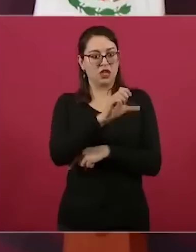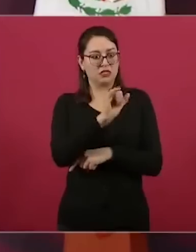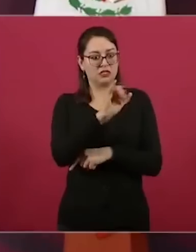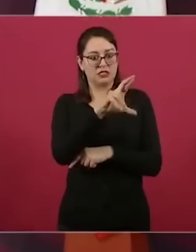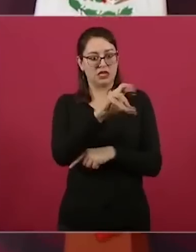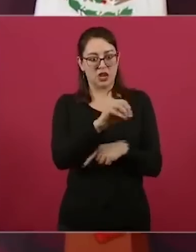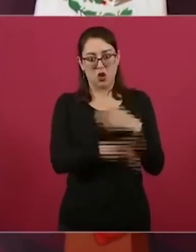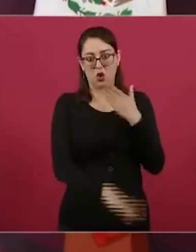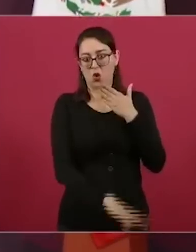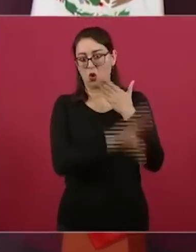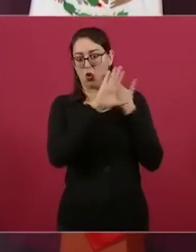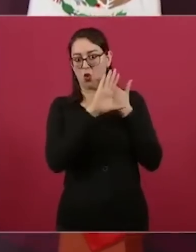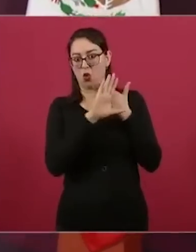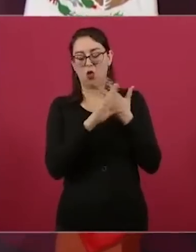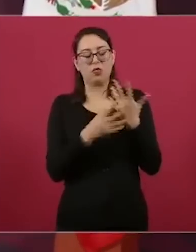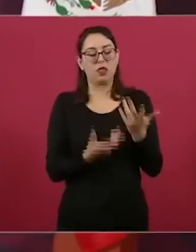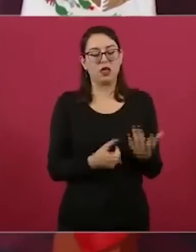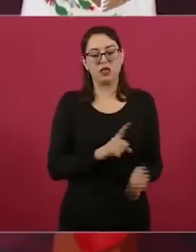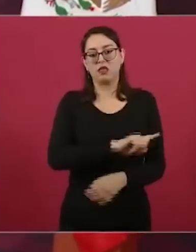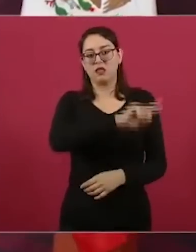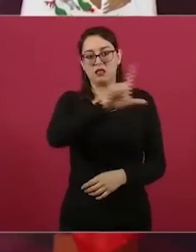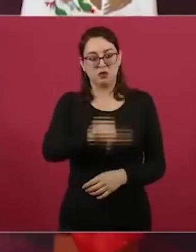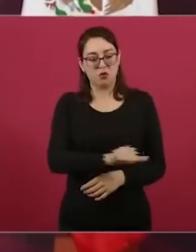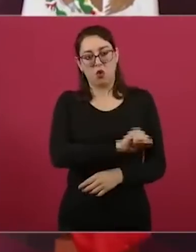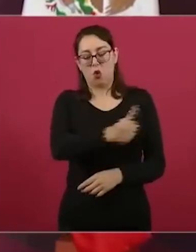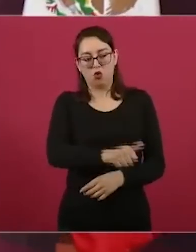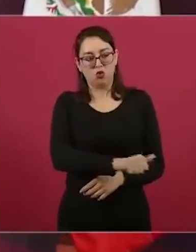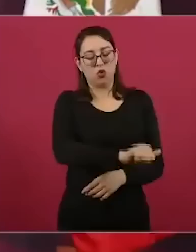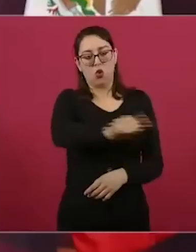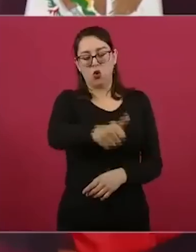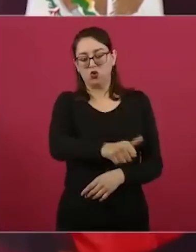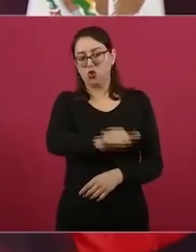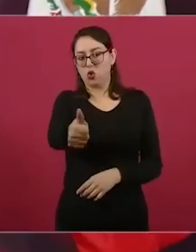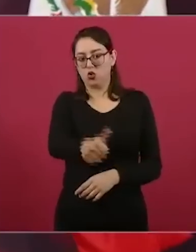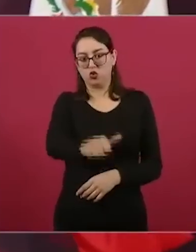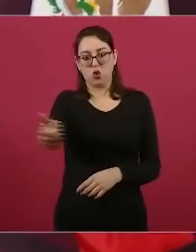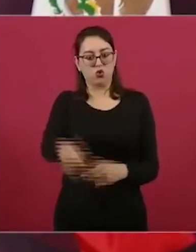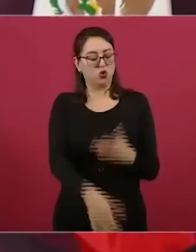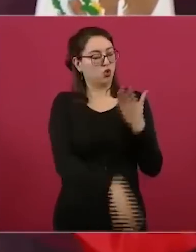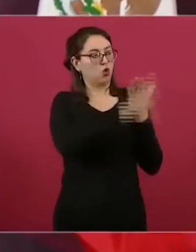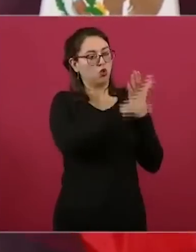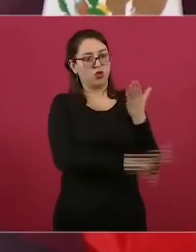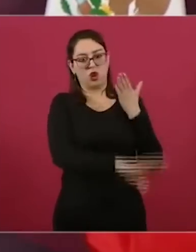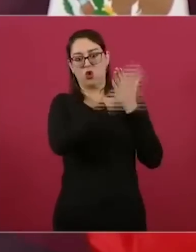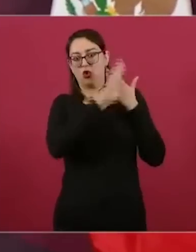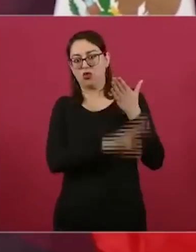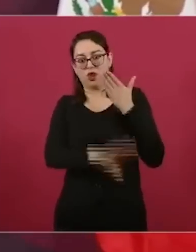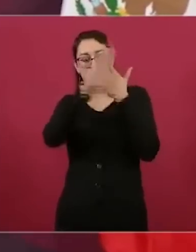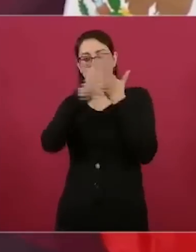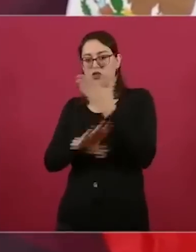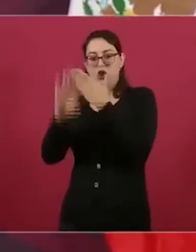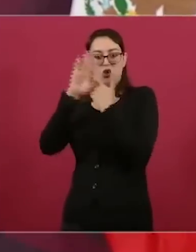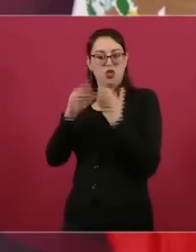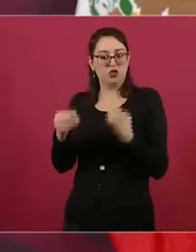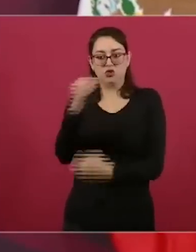y termina Ciro y entra no sé quién, y el que le sigue